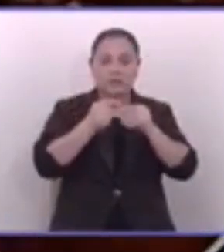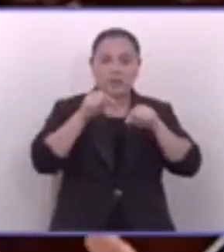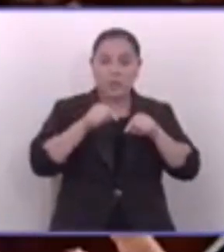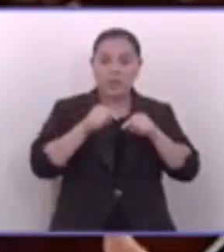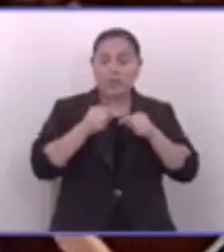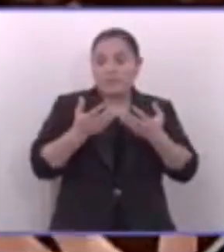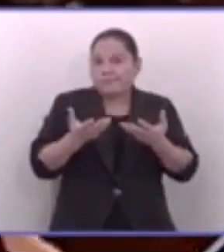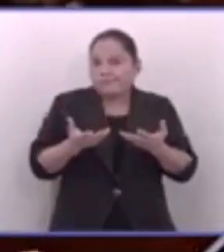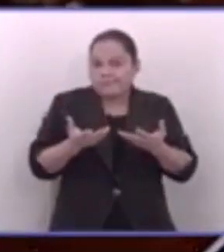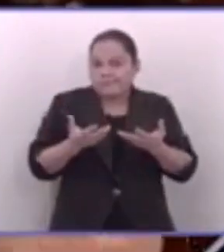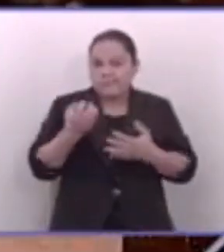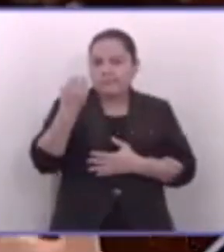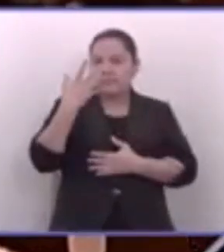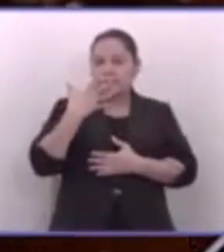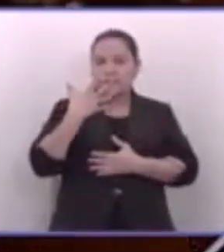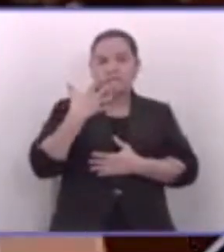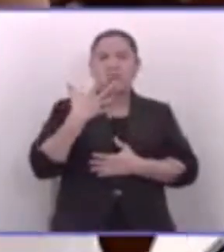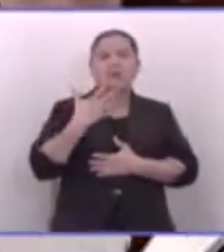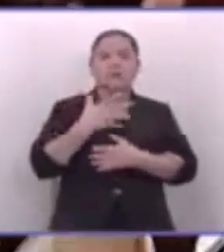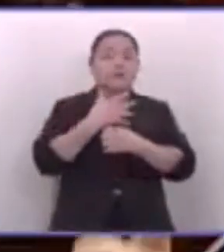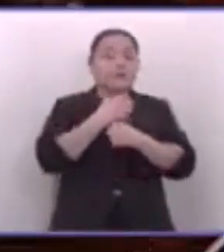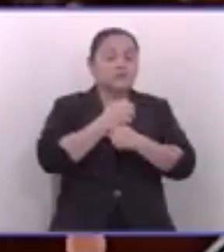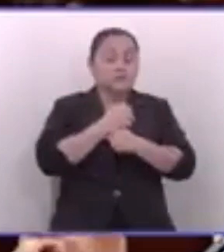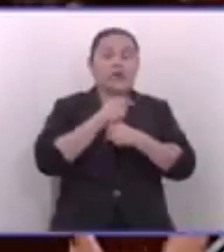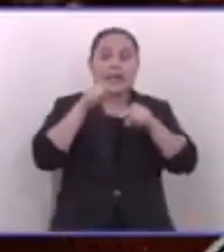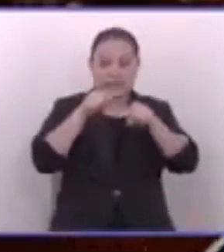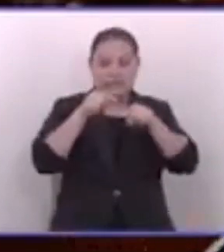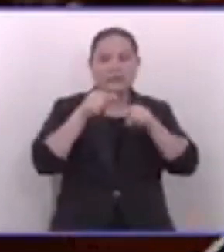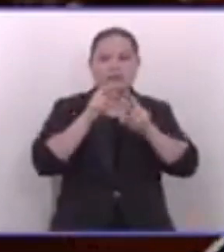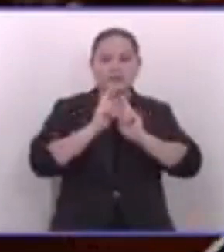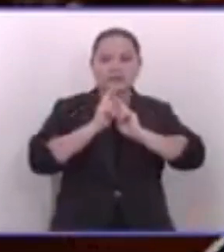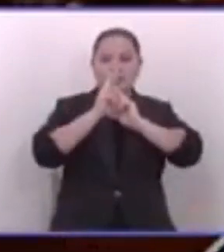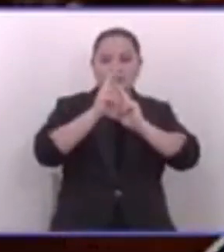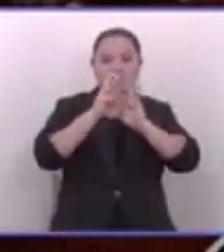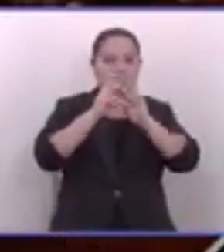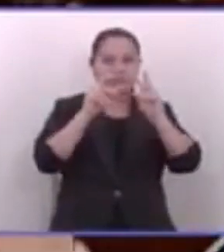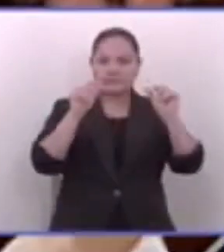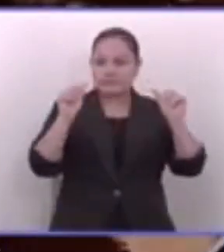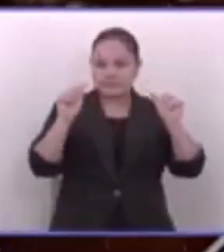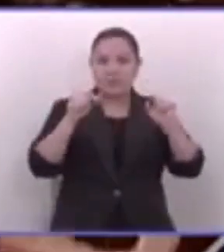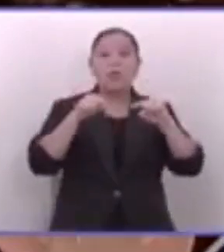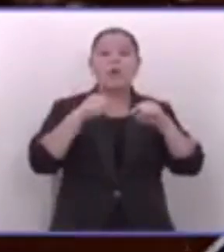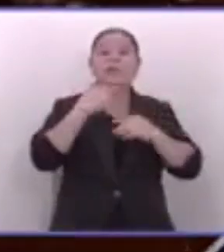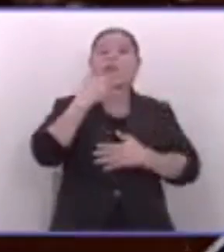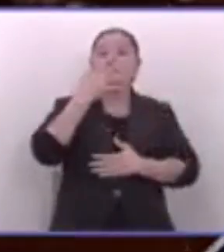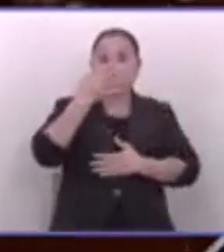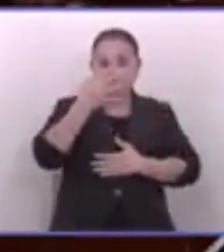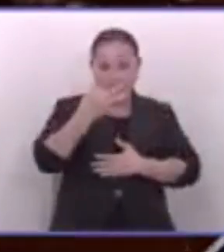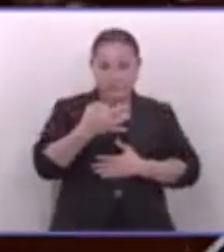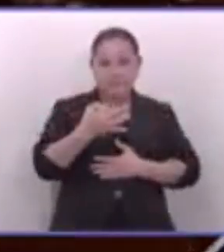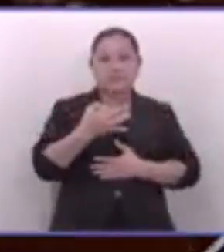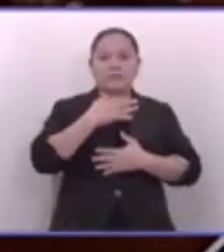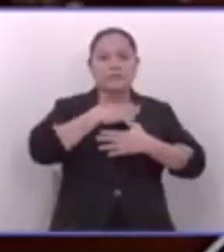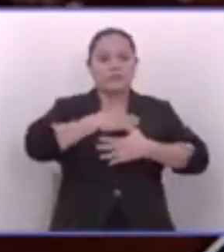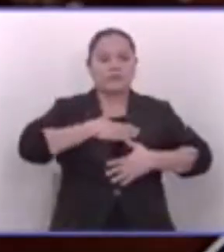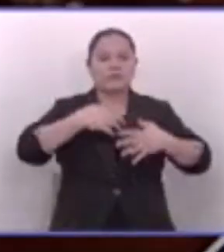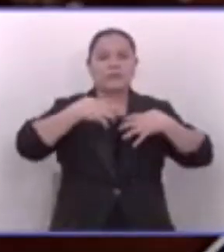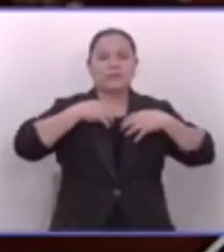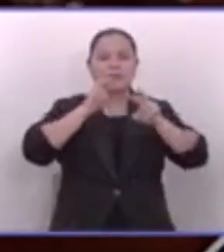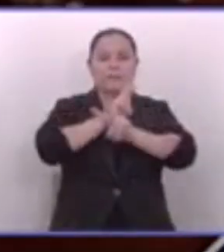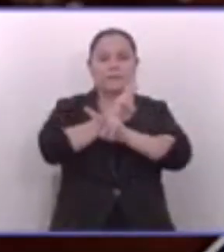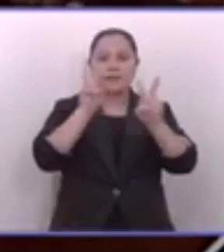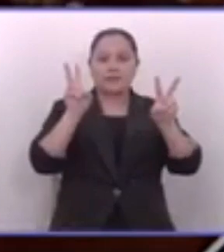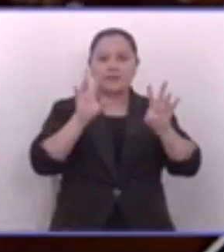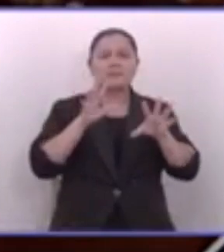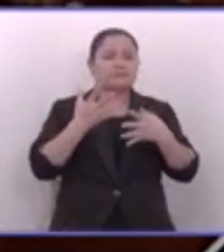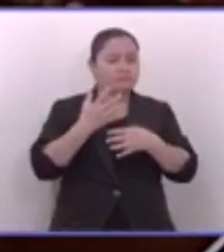ahora resulta que nos dicen, nos aseguran que esta sí es la solución definitiva. Que hoy sí vamos a vivir en paz. Y que